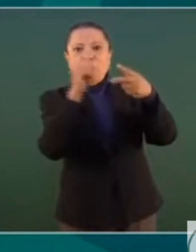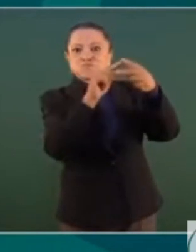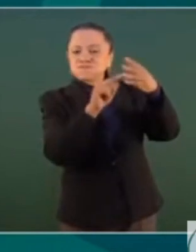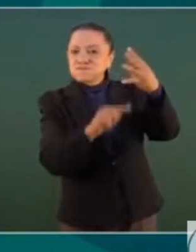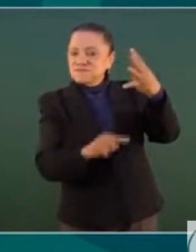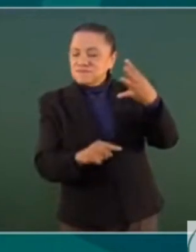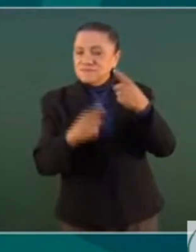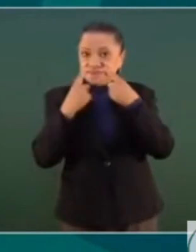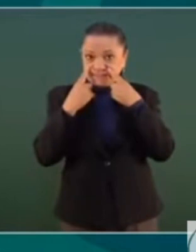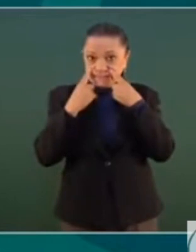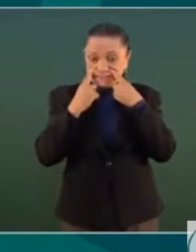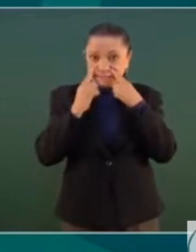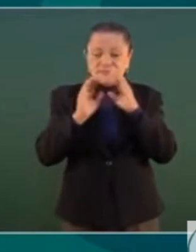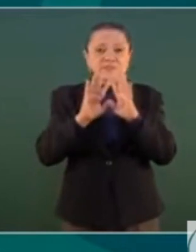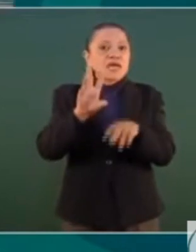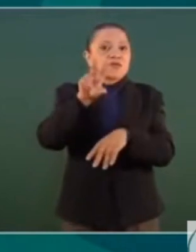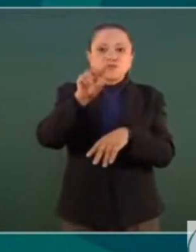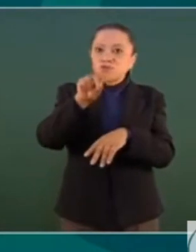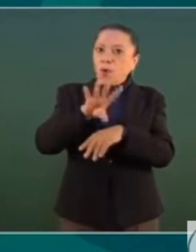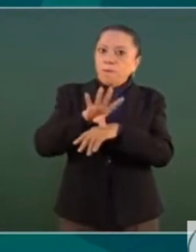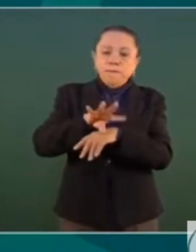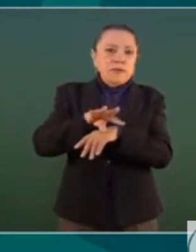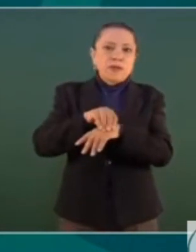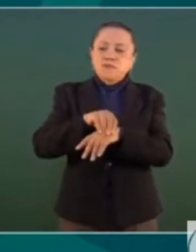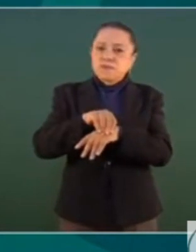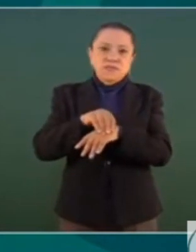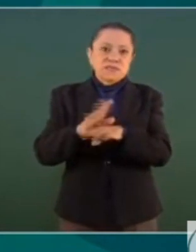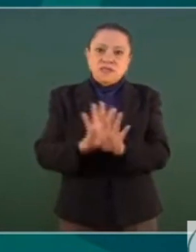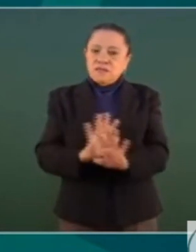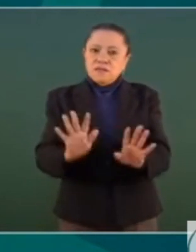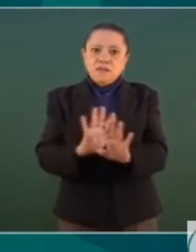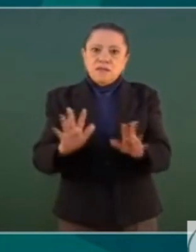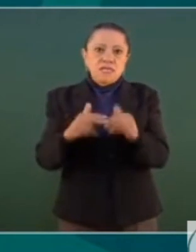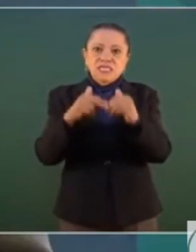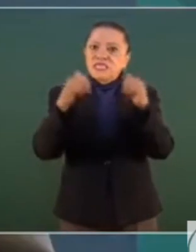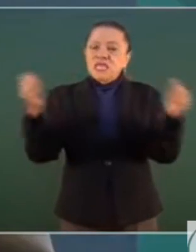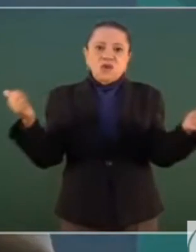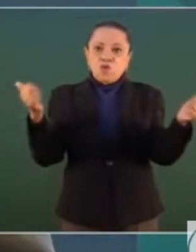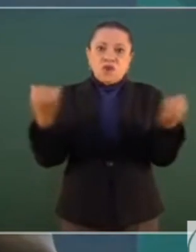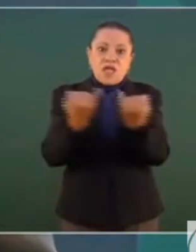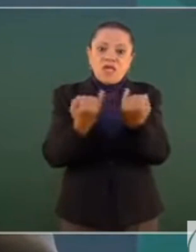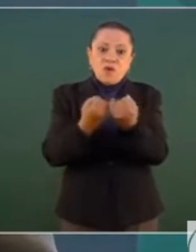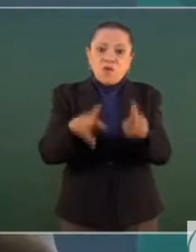Ya no se permite ninguna explotación minera,